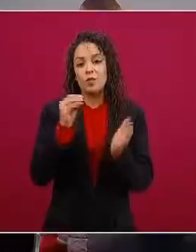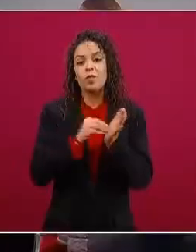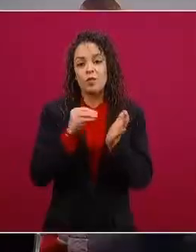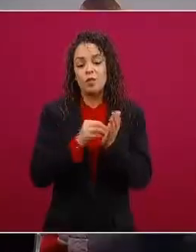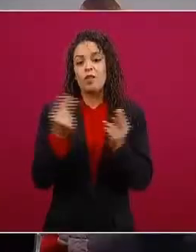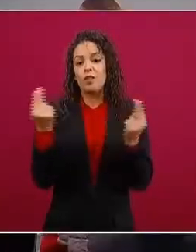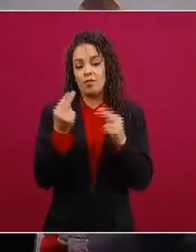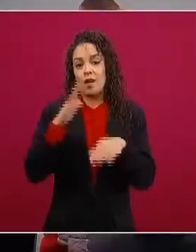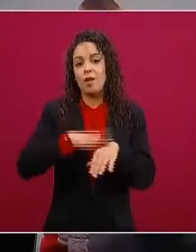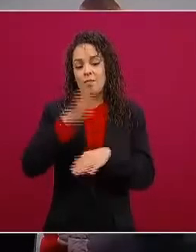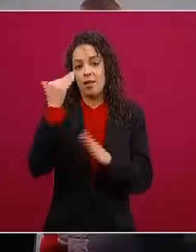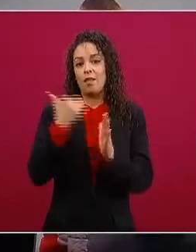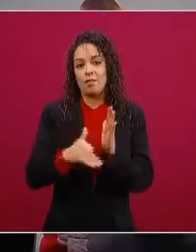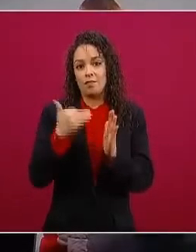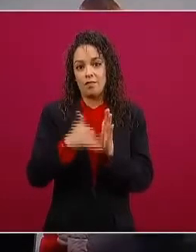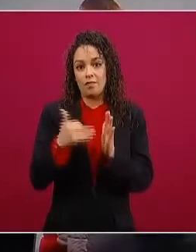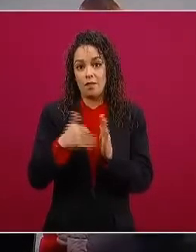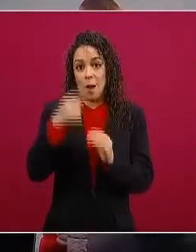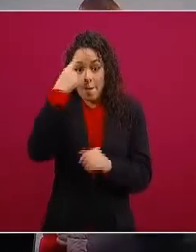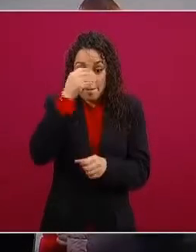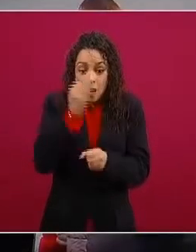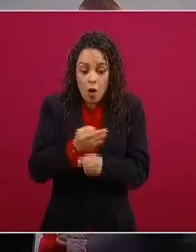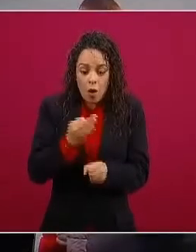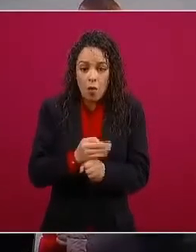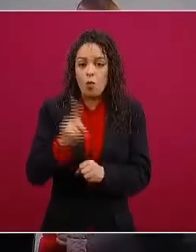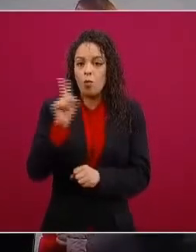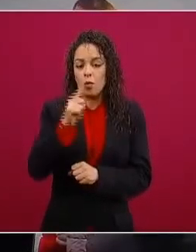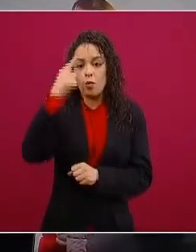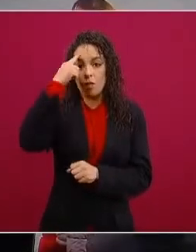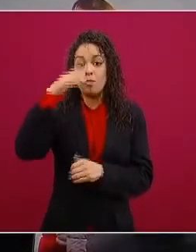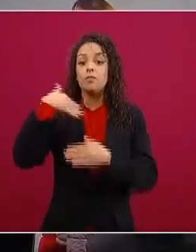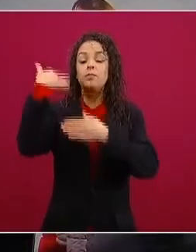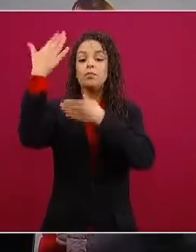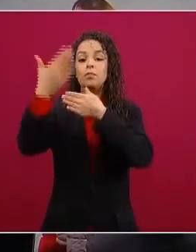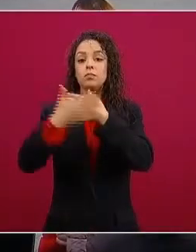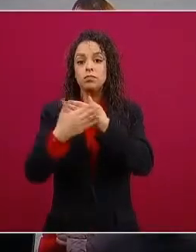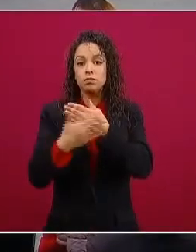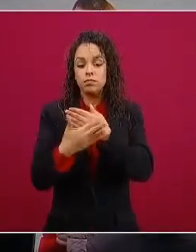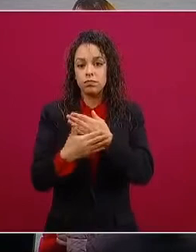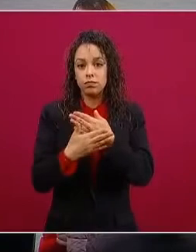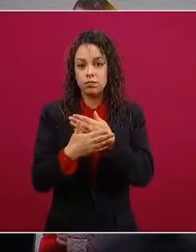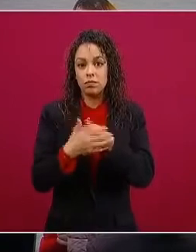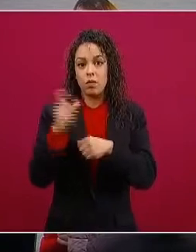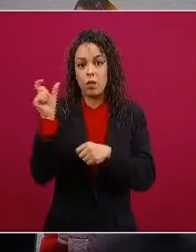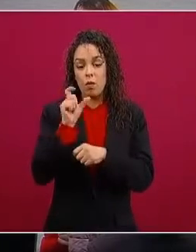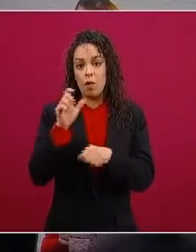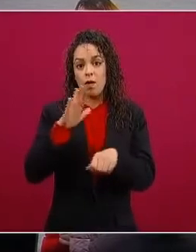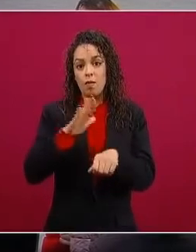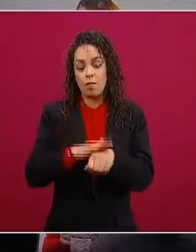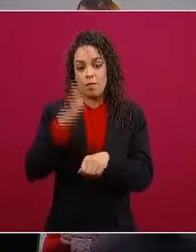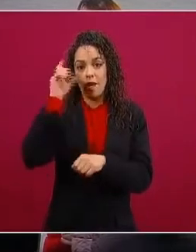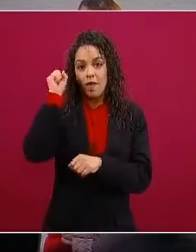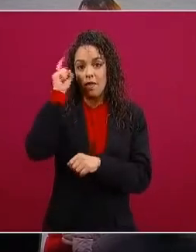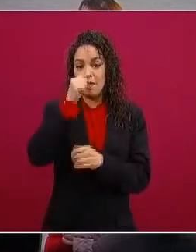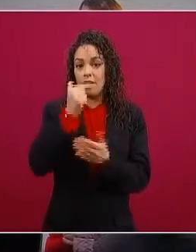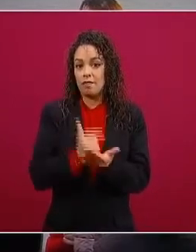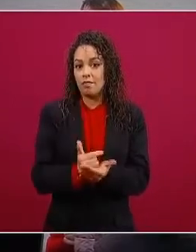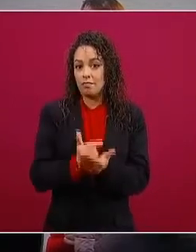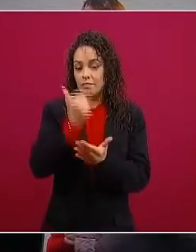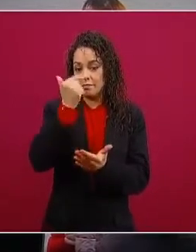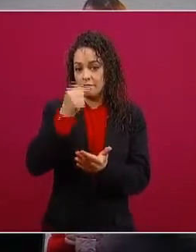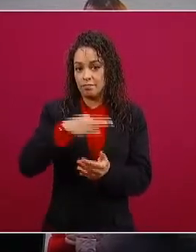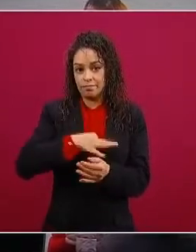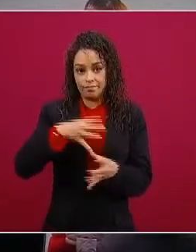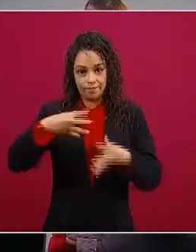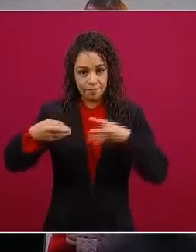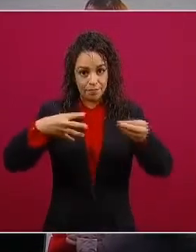se está pensando que vamos a tener el tiempo más difícil más crítico